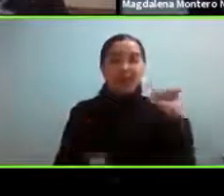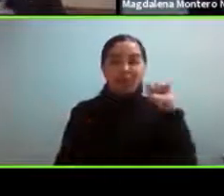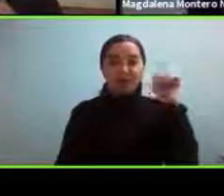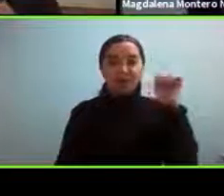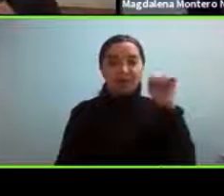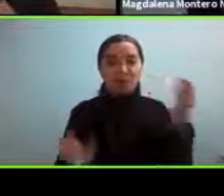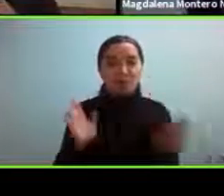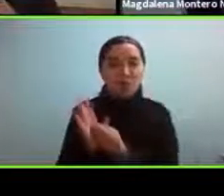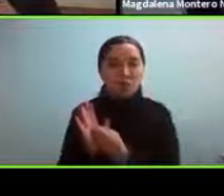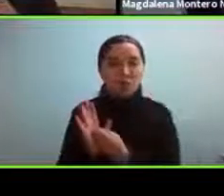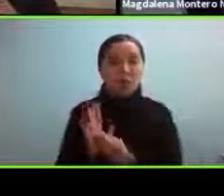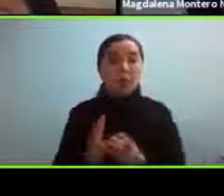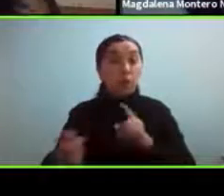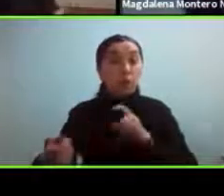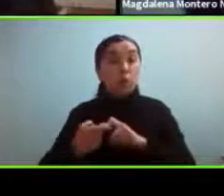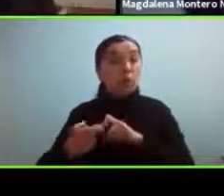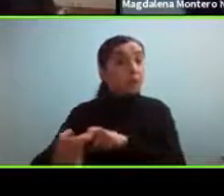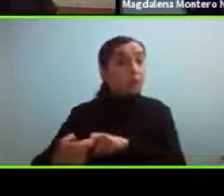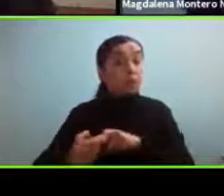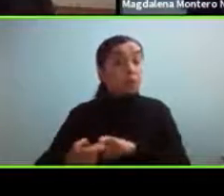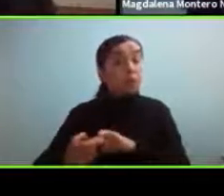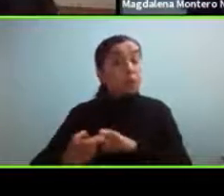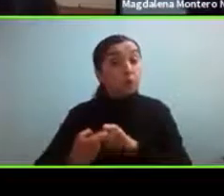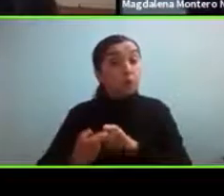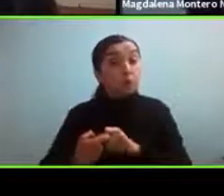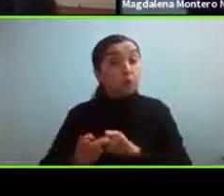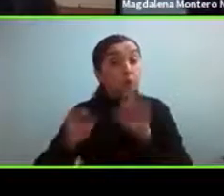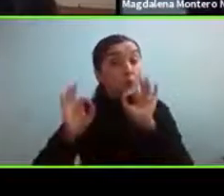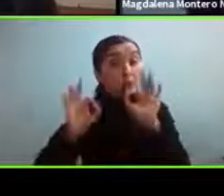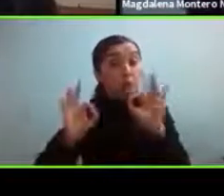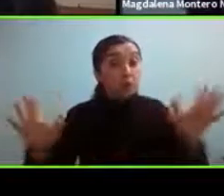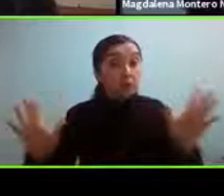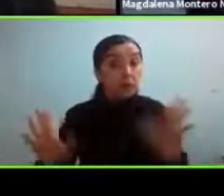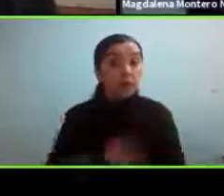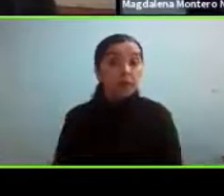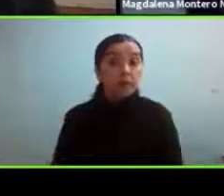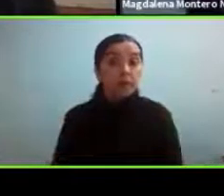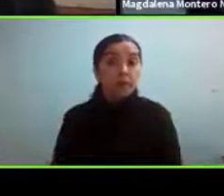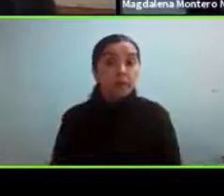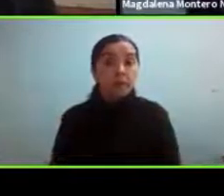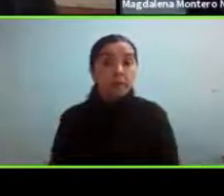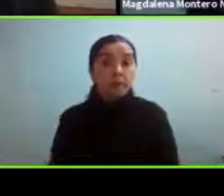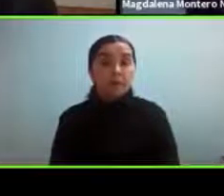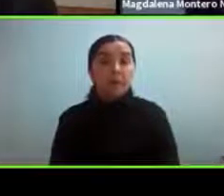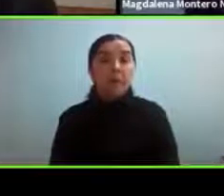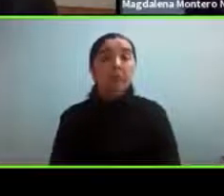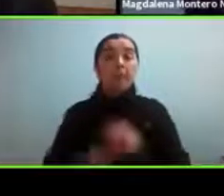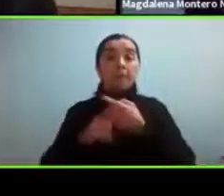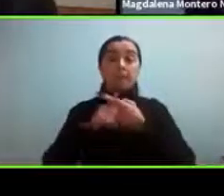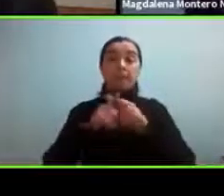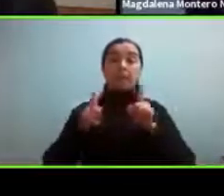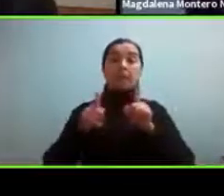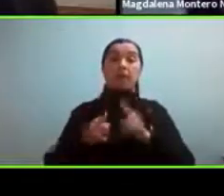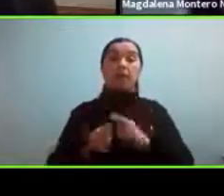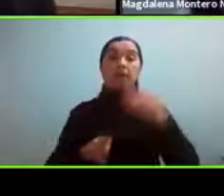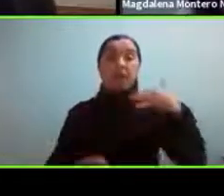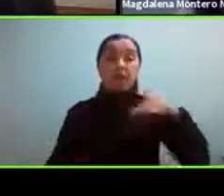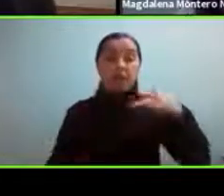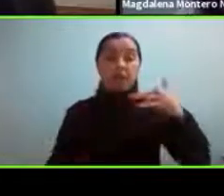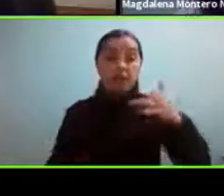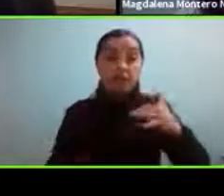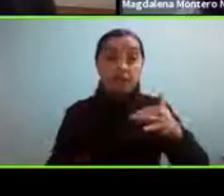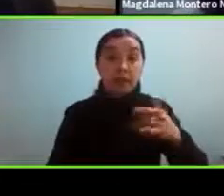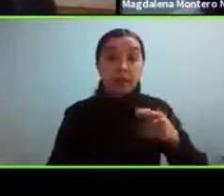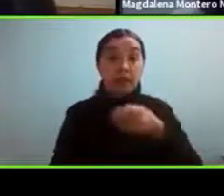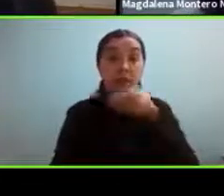en los comentarios sobre justamente esto y otra cosa también es bien importante y a propósito de los